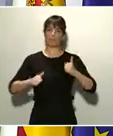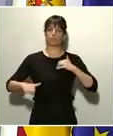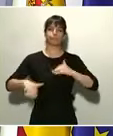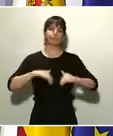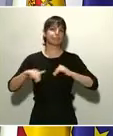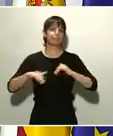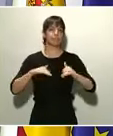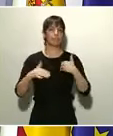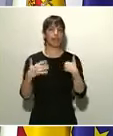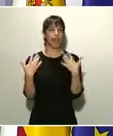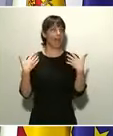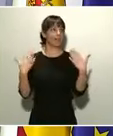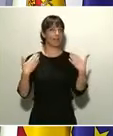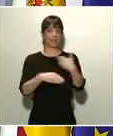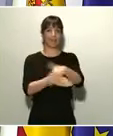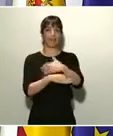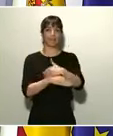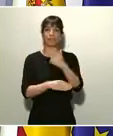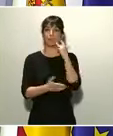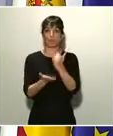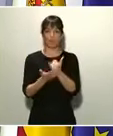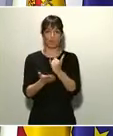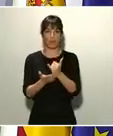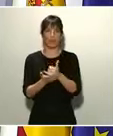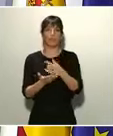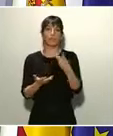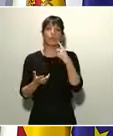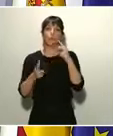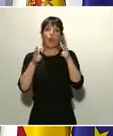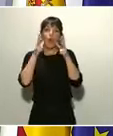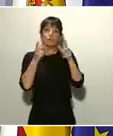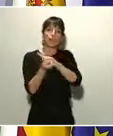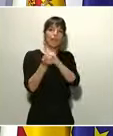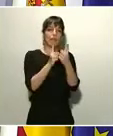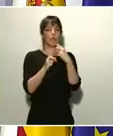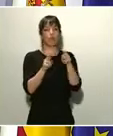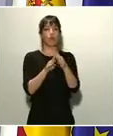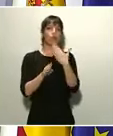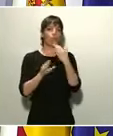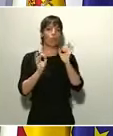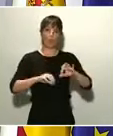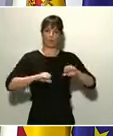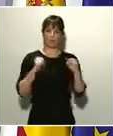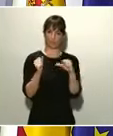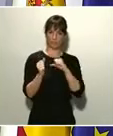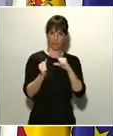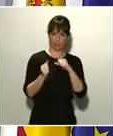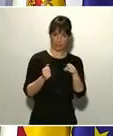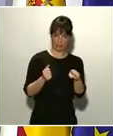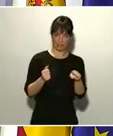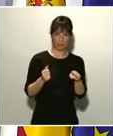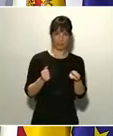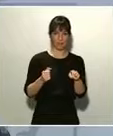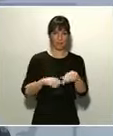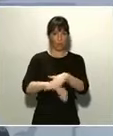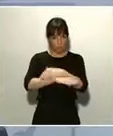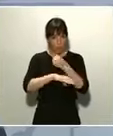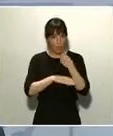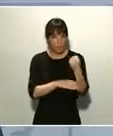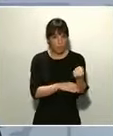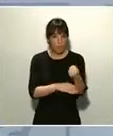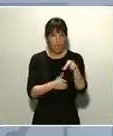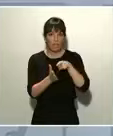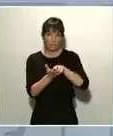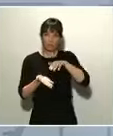y medicalizando TEDx, por ejemplo. ¿El Gobierno apoya estas medidas? ¿Les va a destinar más recursos? Bueno, yo creo que he